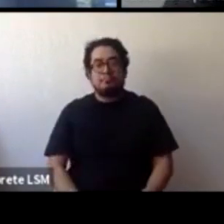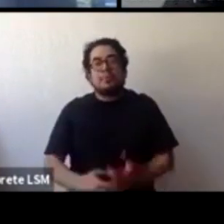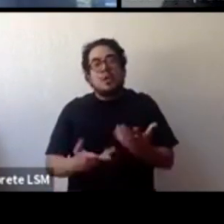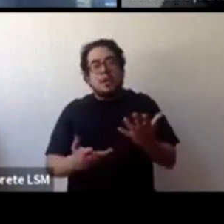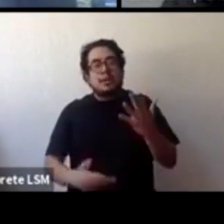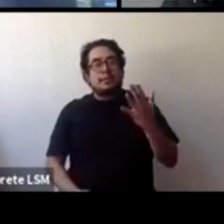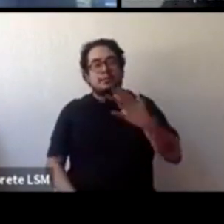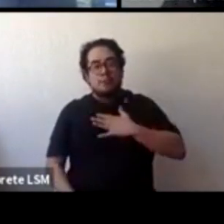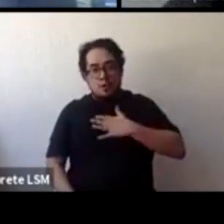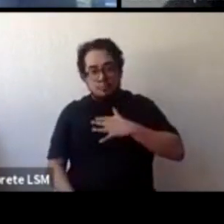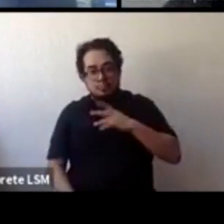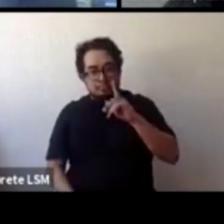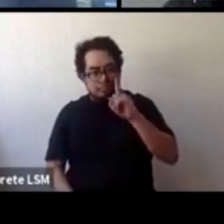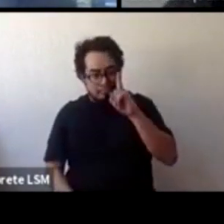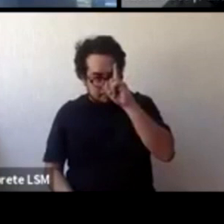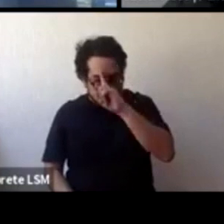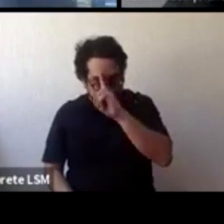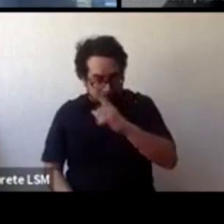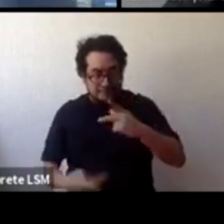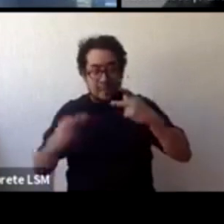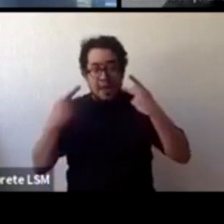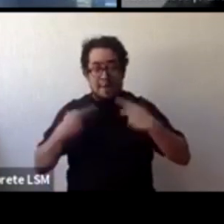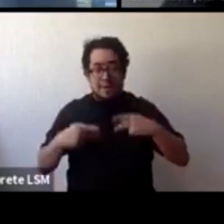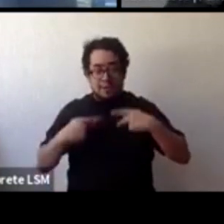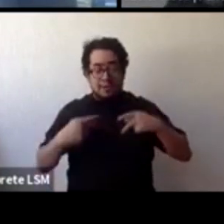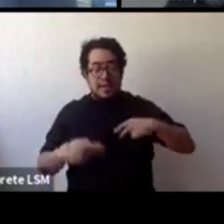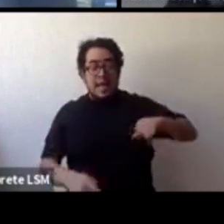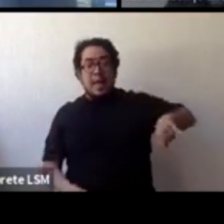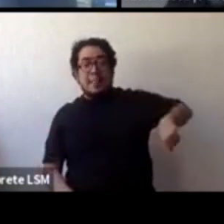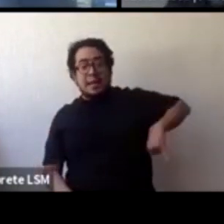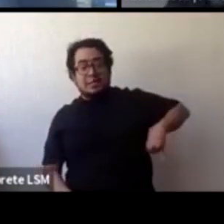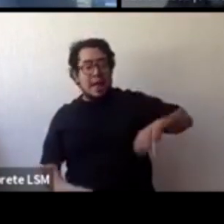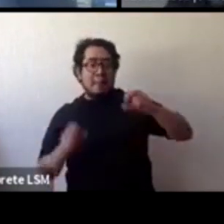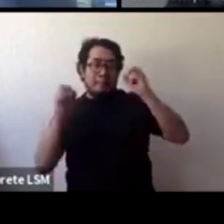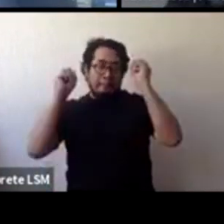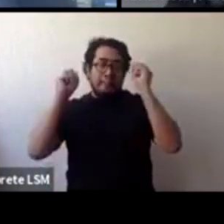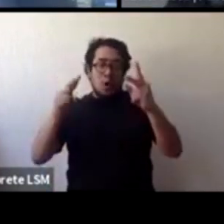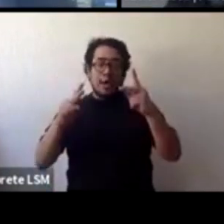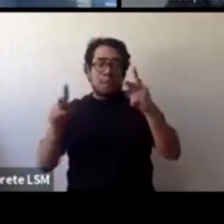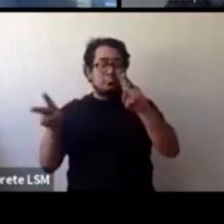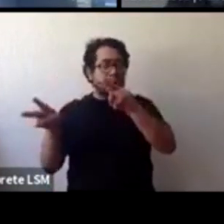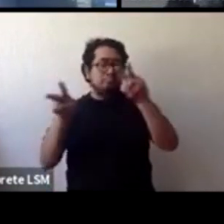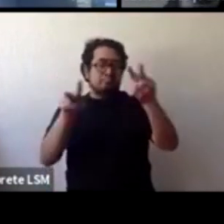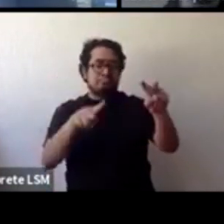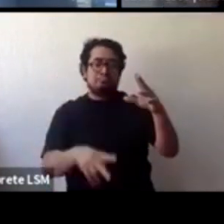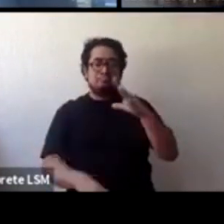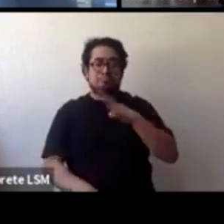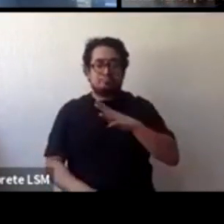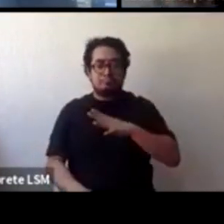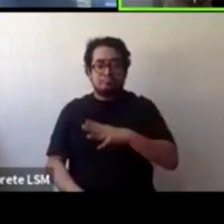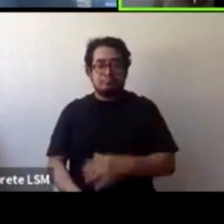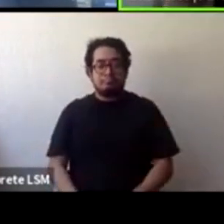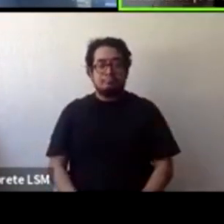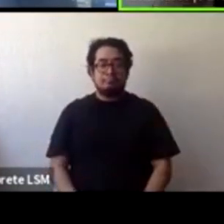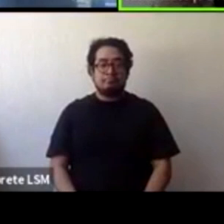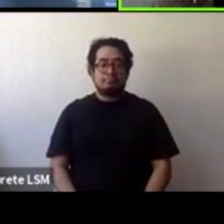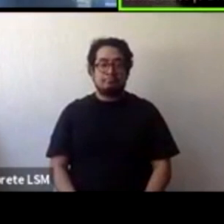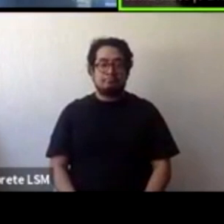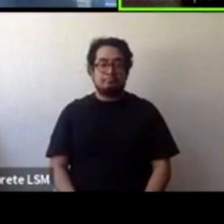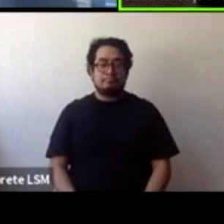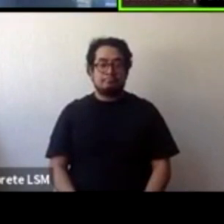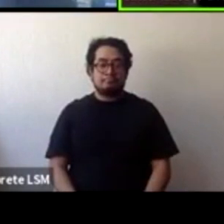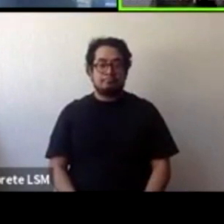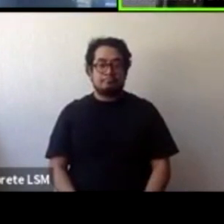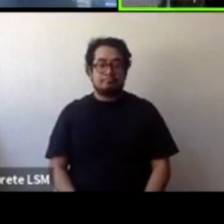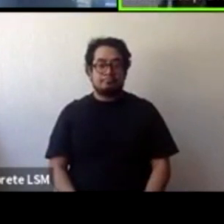que está interesada mire y pueda ver un poco por a dónde caminar ahí en ese sentido. Gracias. A ver, creo que